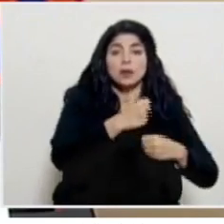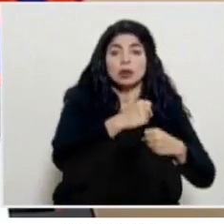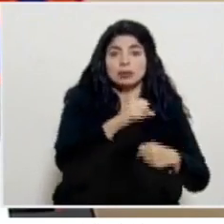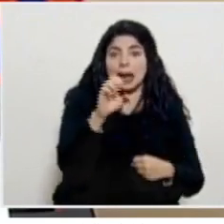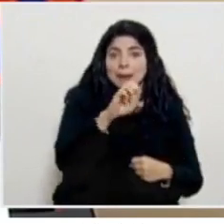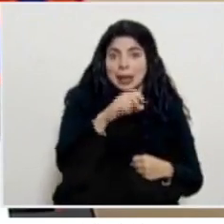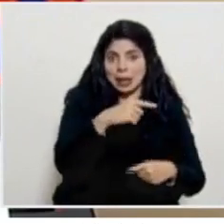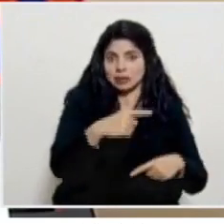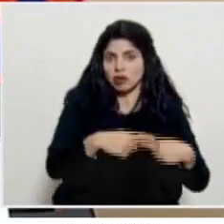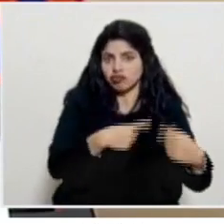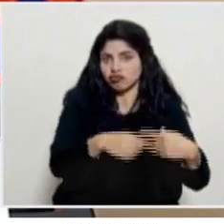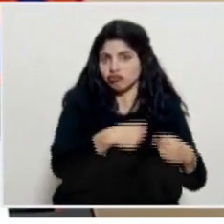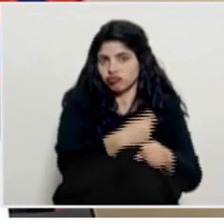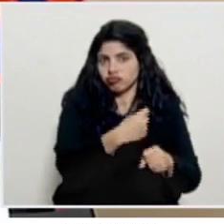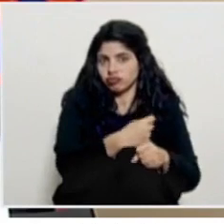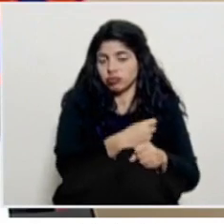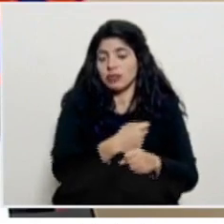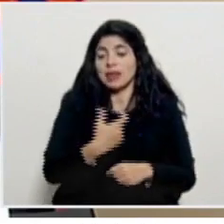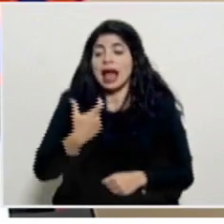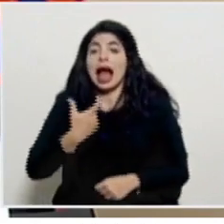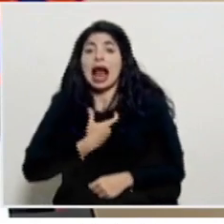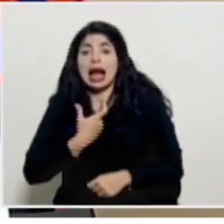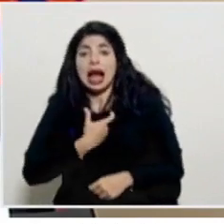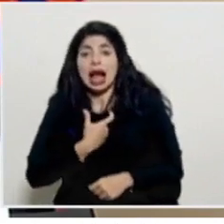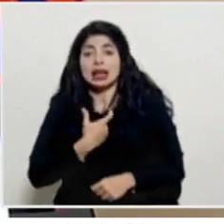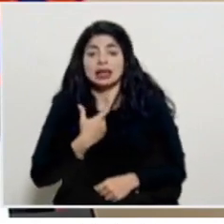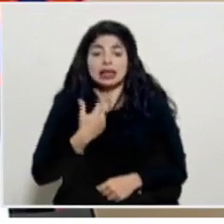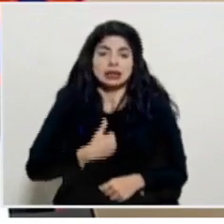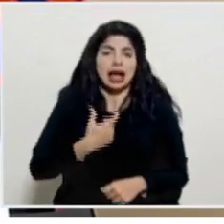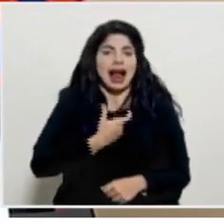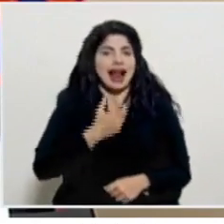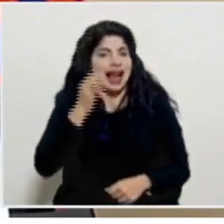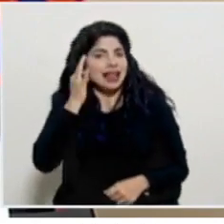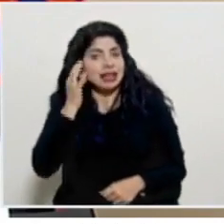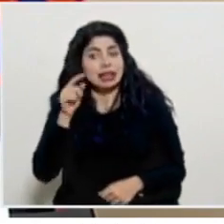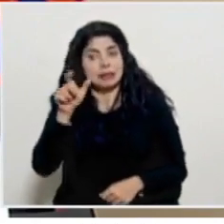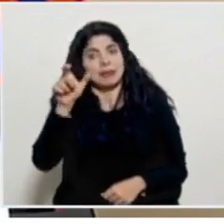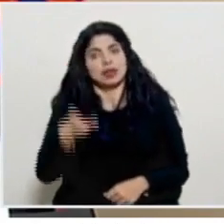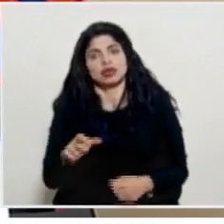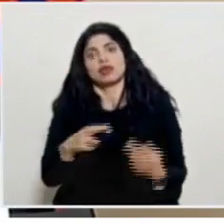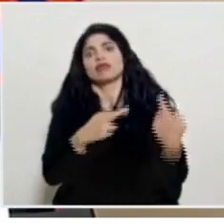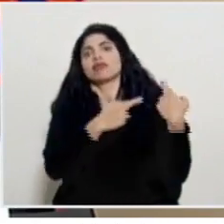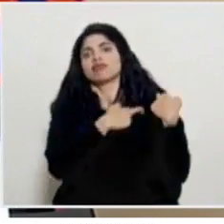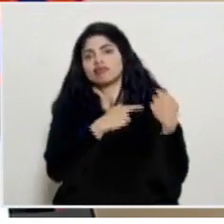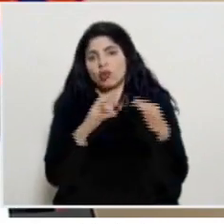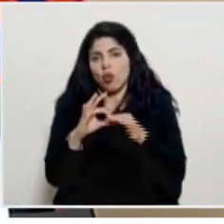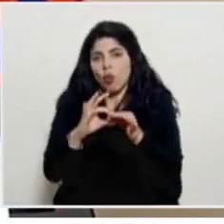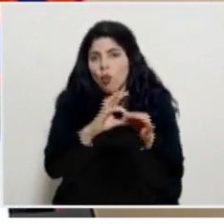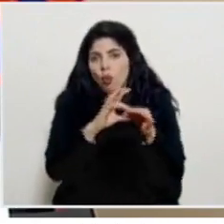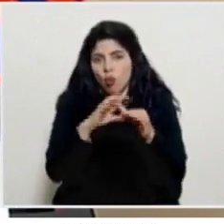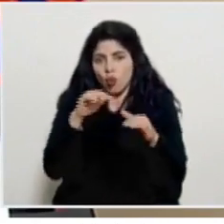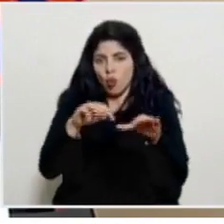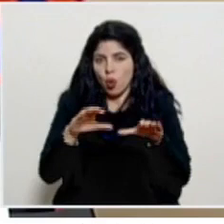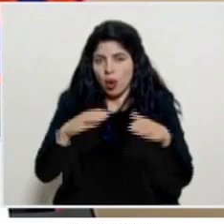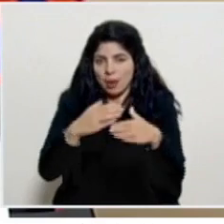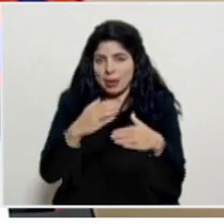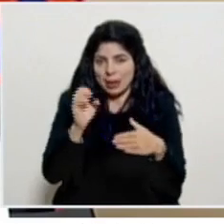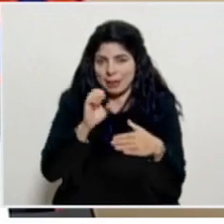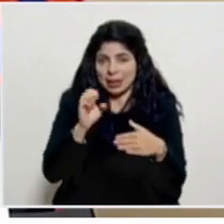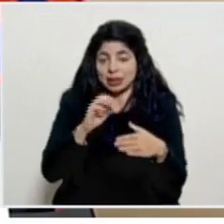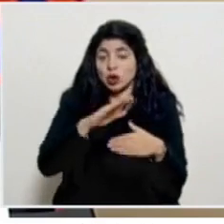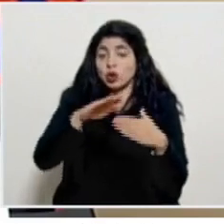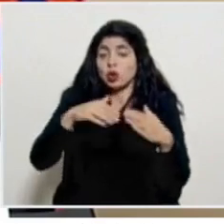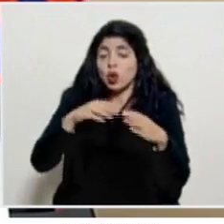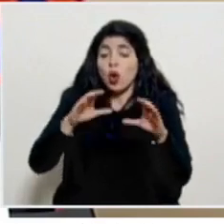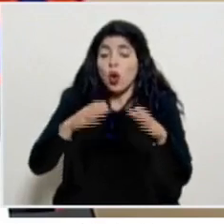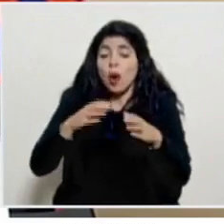y los alcaldes o alcaldesas municipales son las personas responsables de la coordinación de estos comités todos los comités